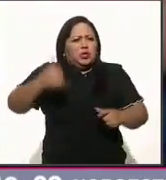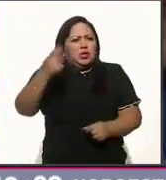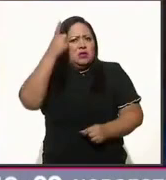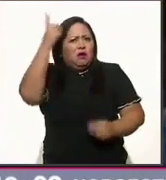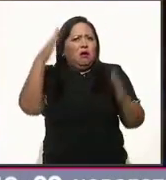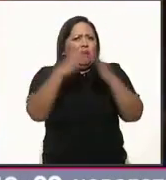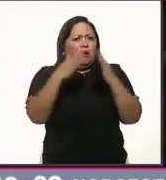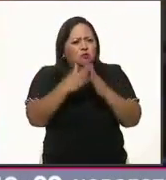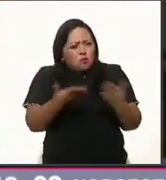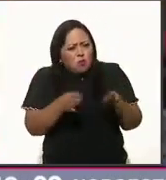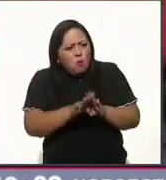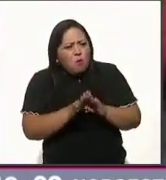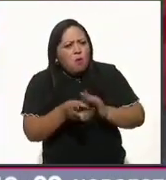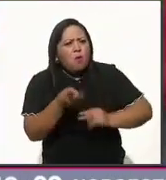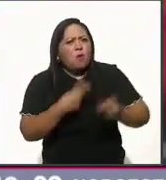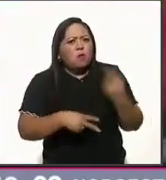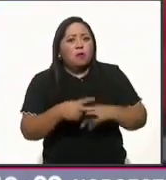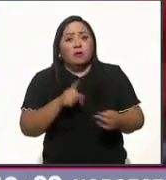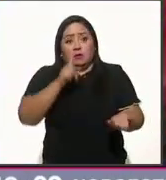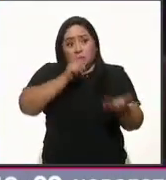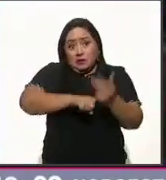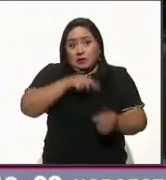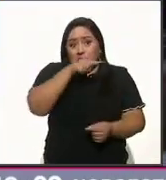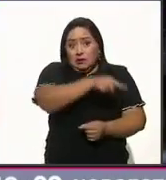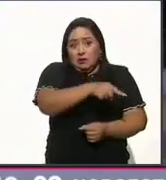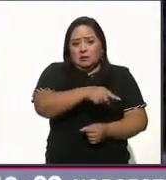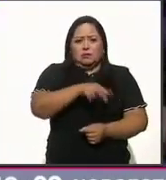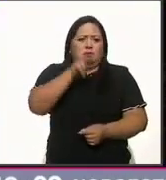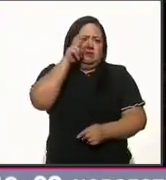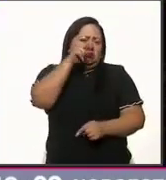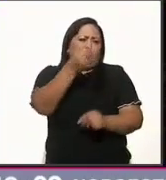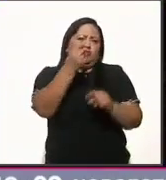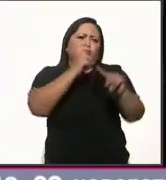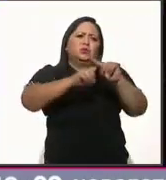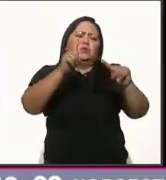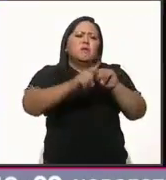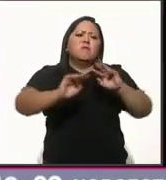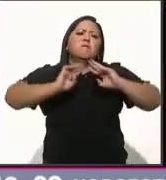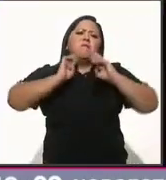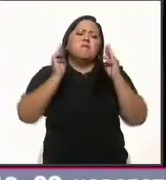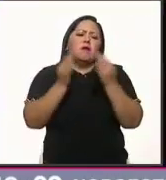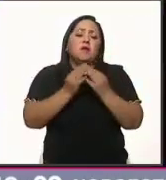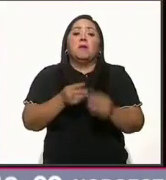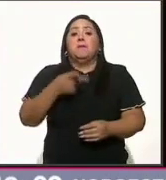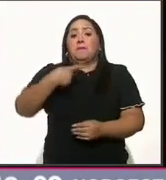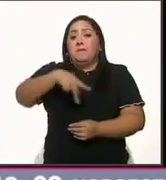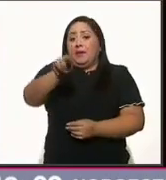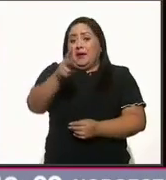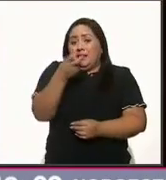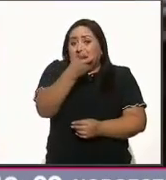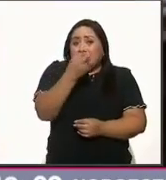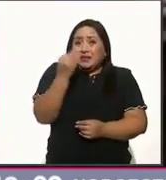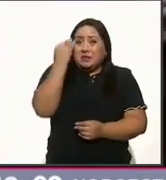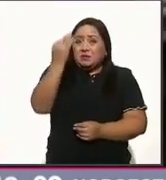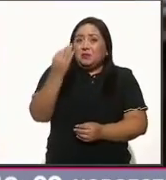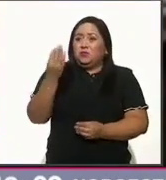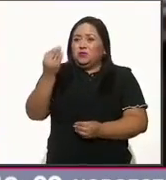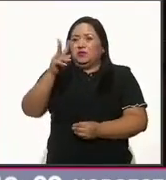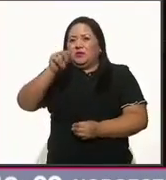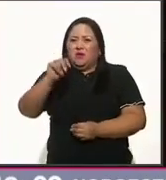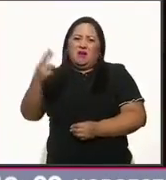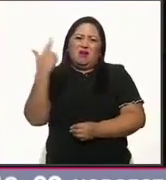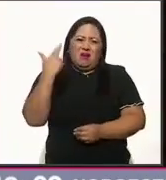inexplicables y que sobre él pesaban diversos crímenes. Y aunque en ese momento muchos medios de